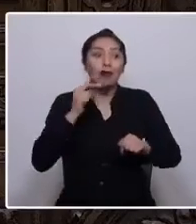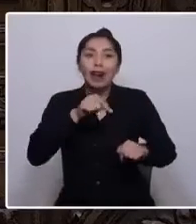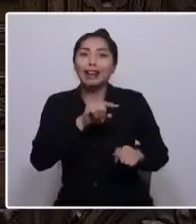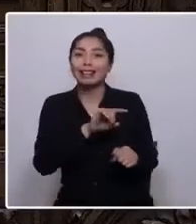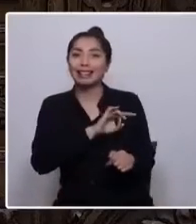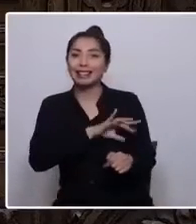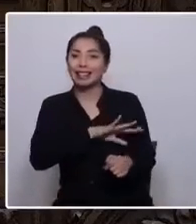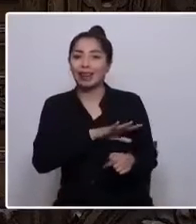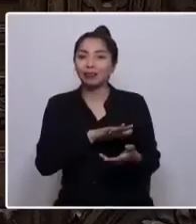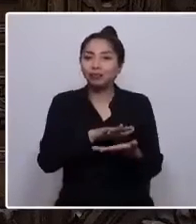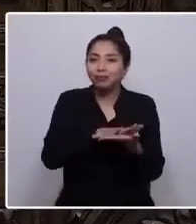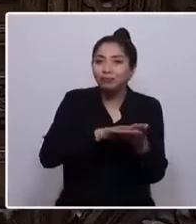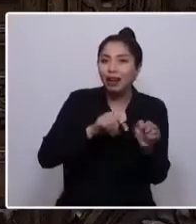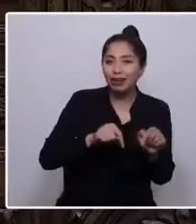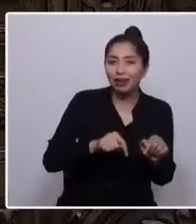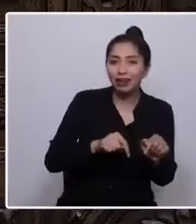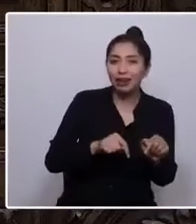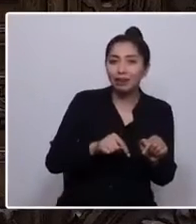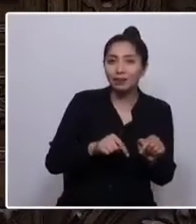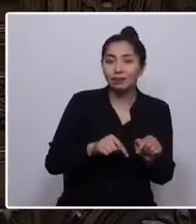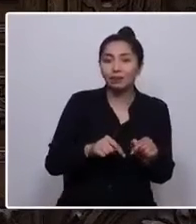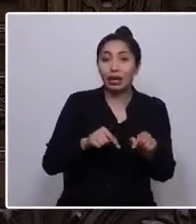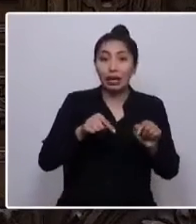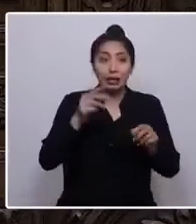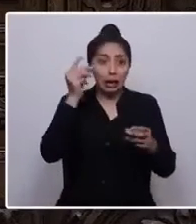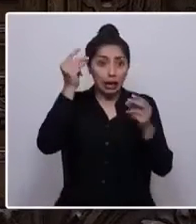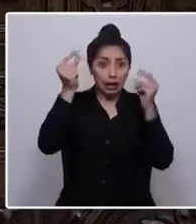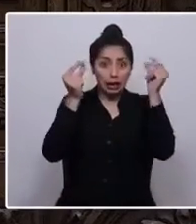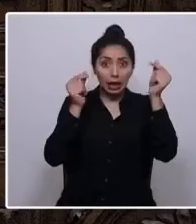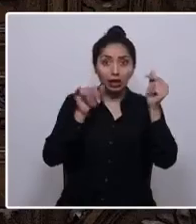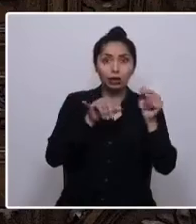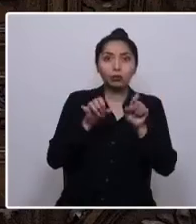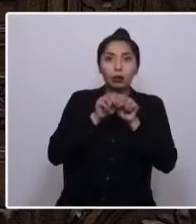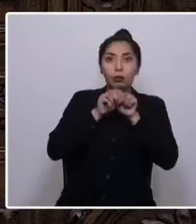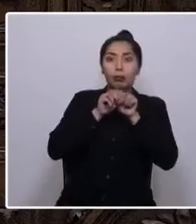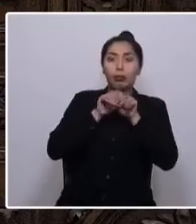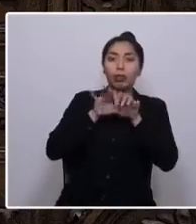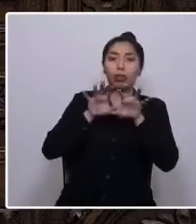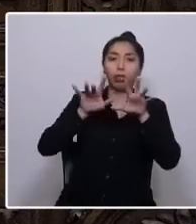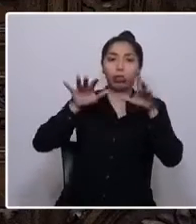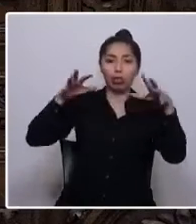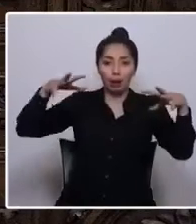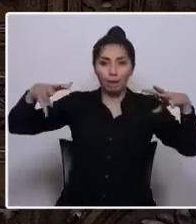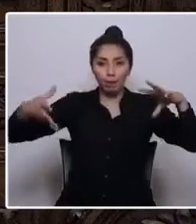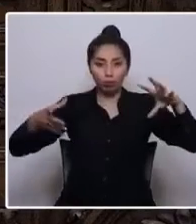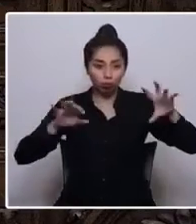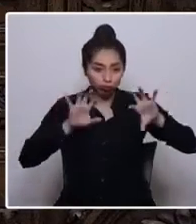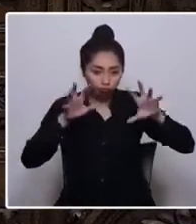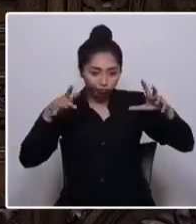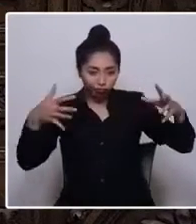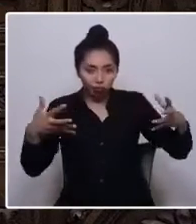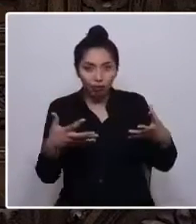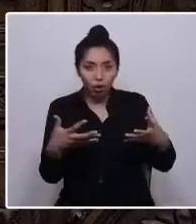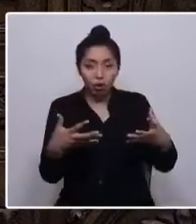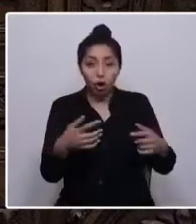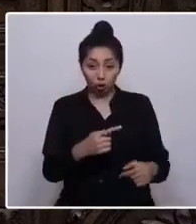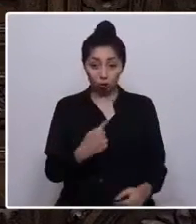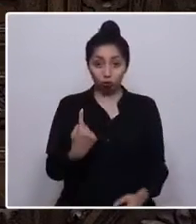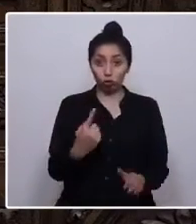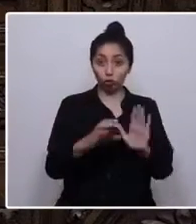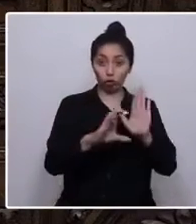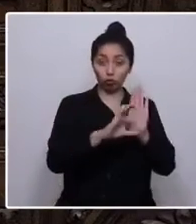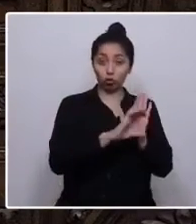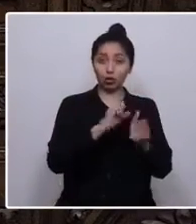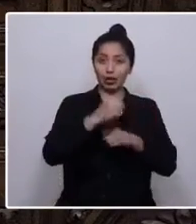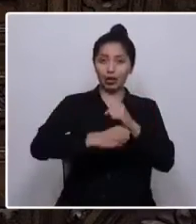peregrinas en sus inicios, luego se expandieron por el mundo. Para el caso nuestro, la constitución del 80